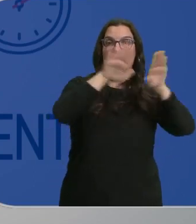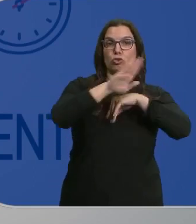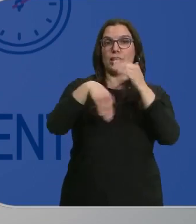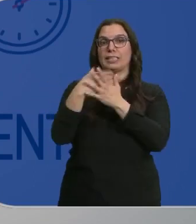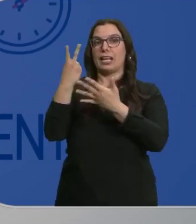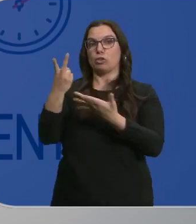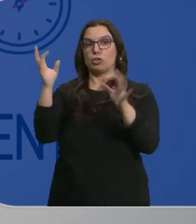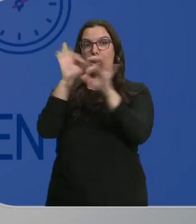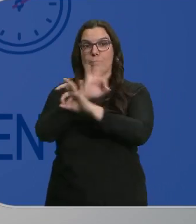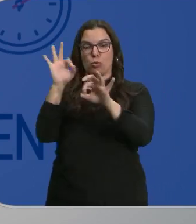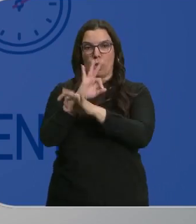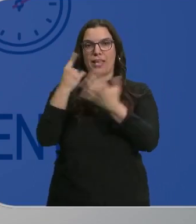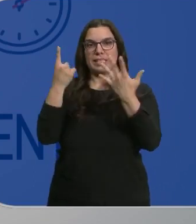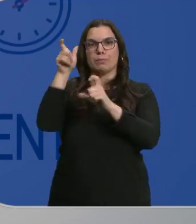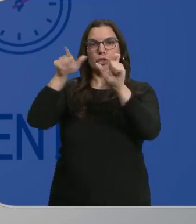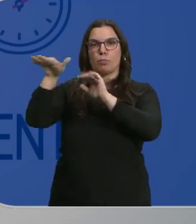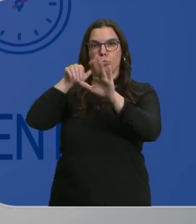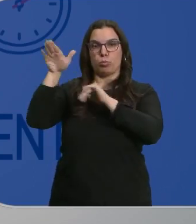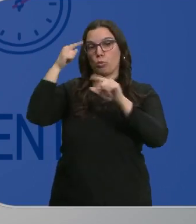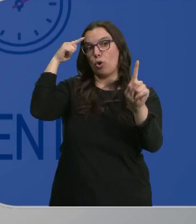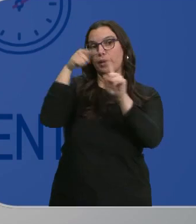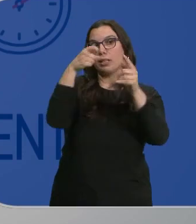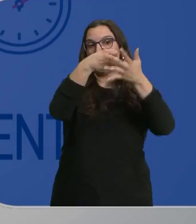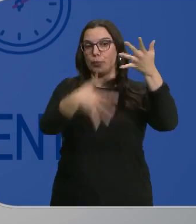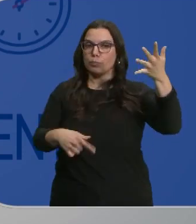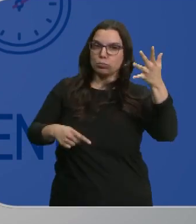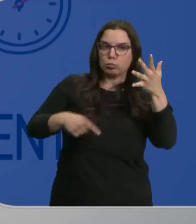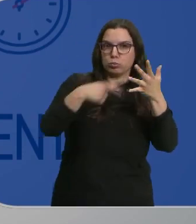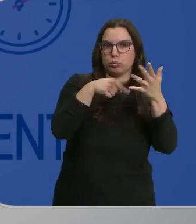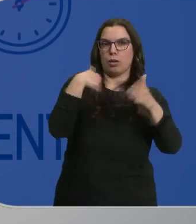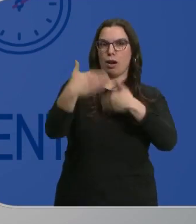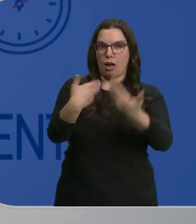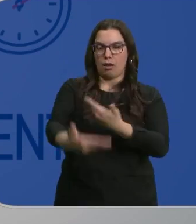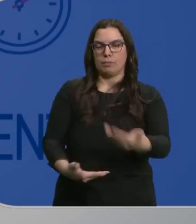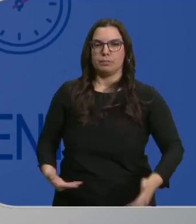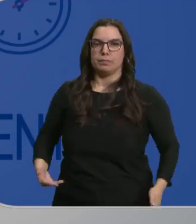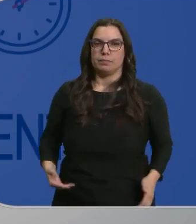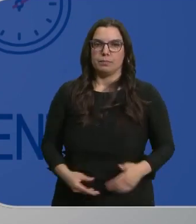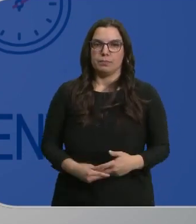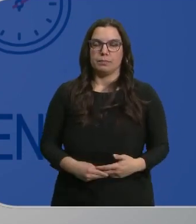cita a 6 pacientes para las pruebas. El objetivo principal de esta medida es reducir las listas de espera.